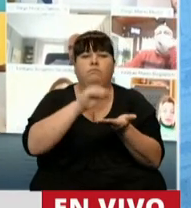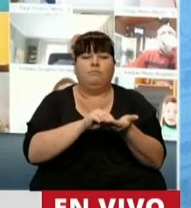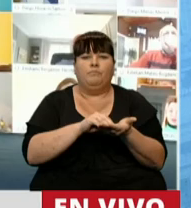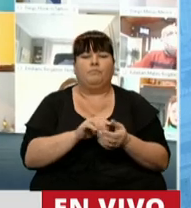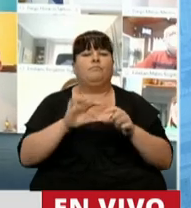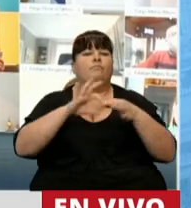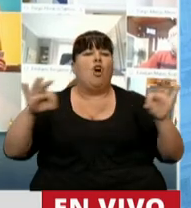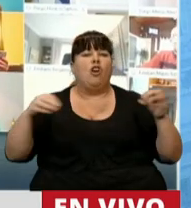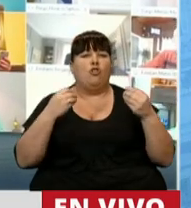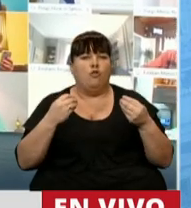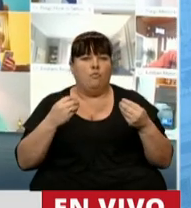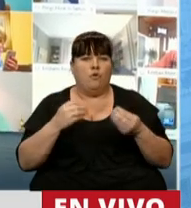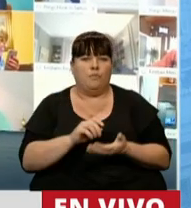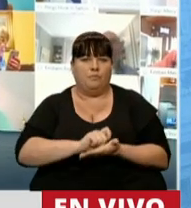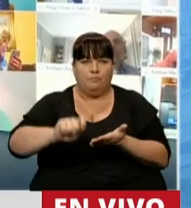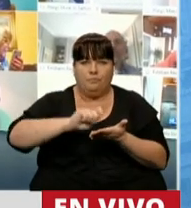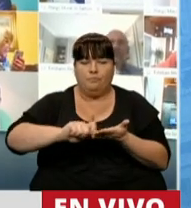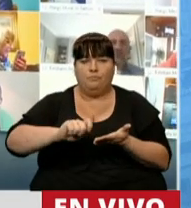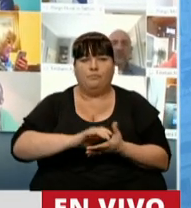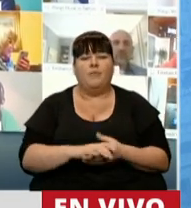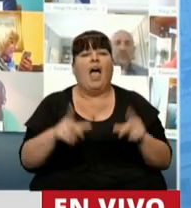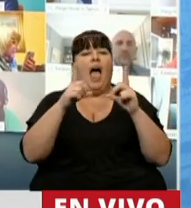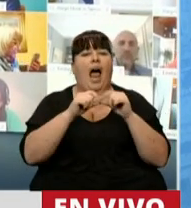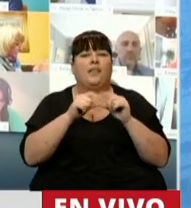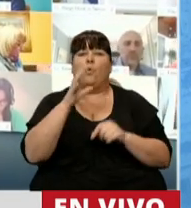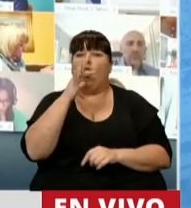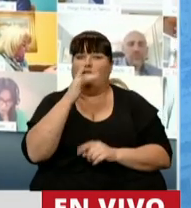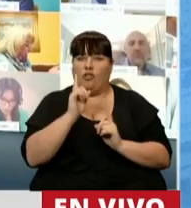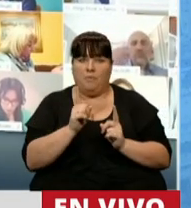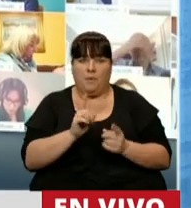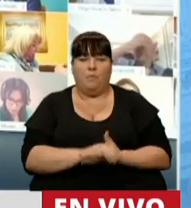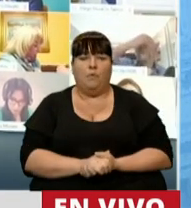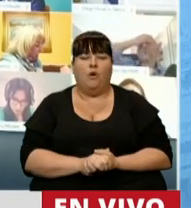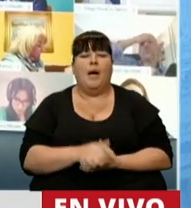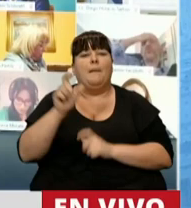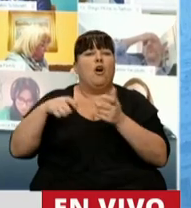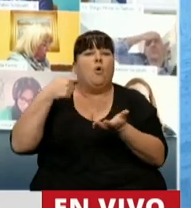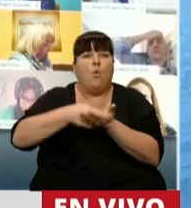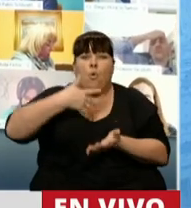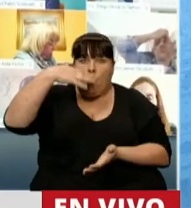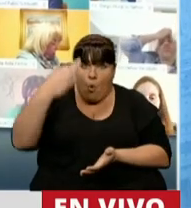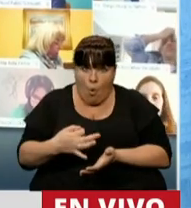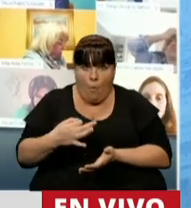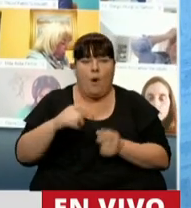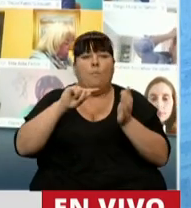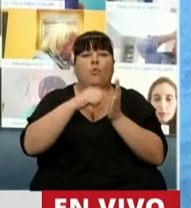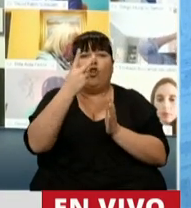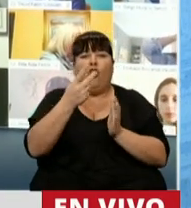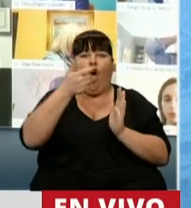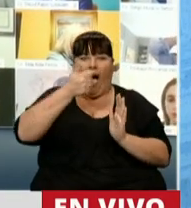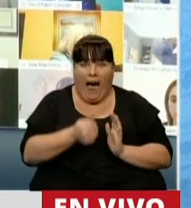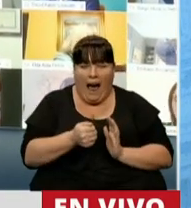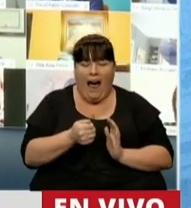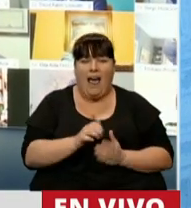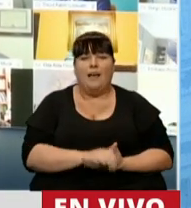quedaría redactada en el artículo 14 contribuyentes cumplidores punto 2 inciso A